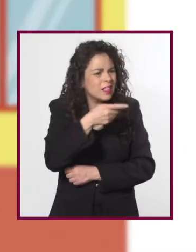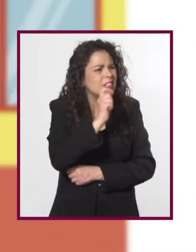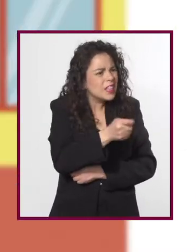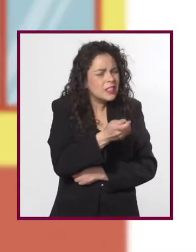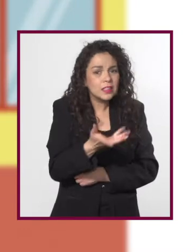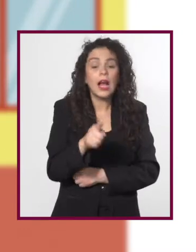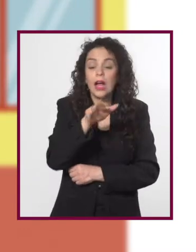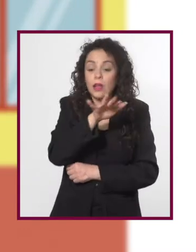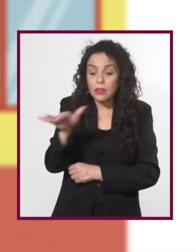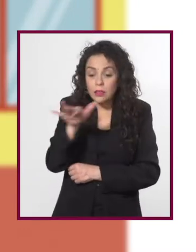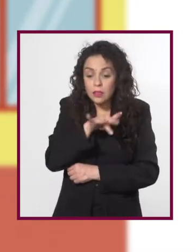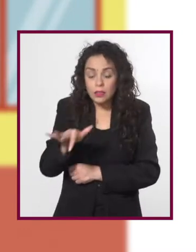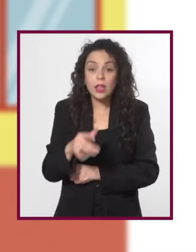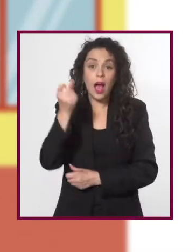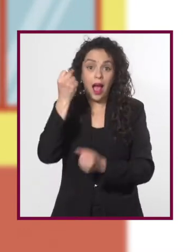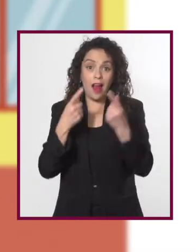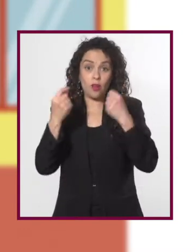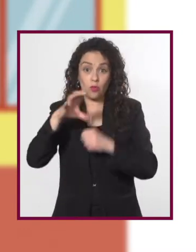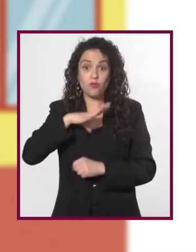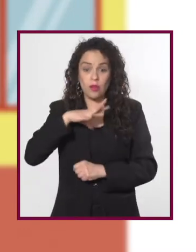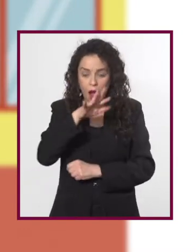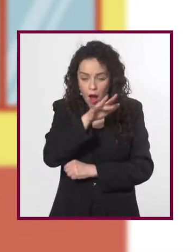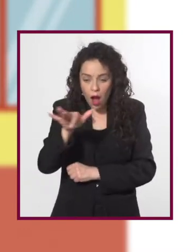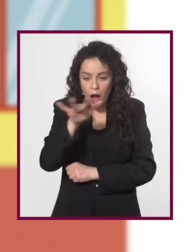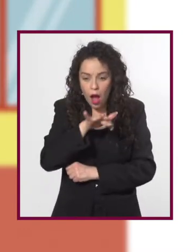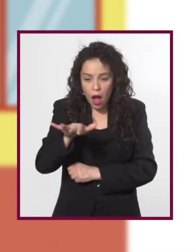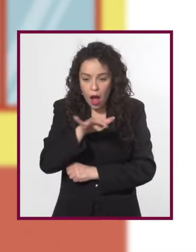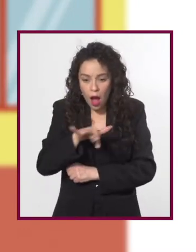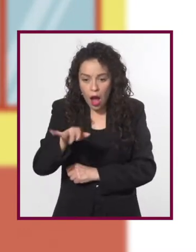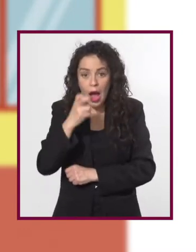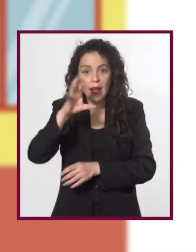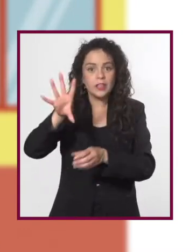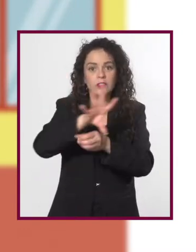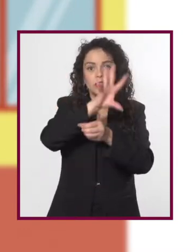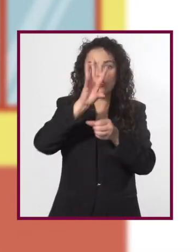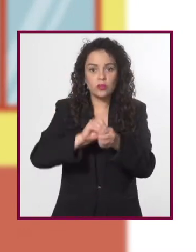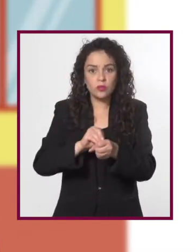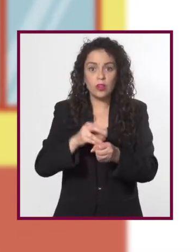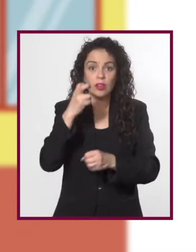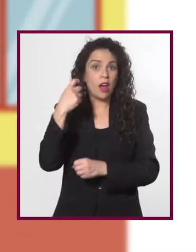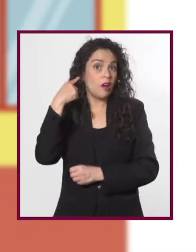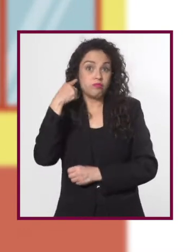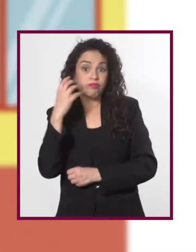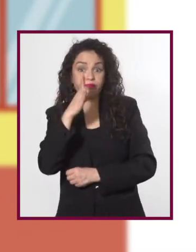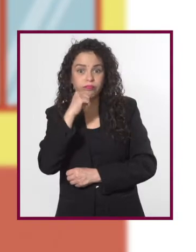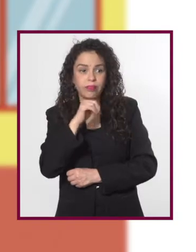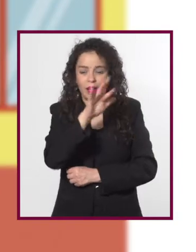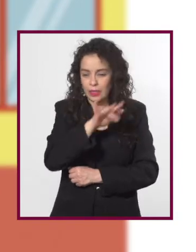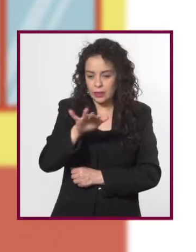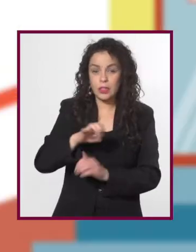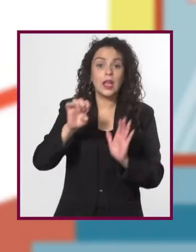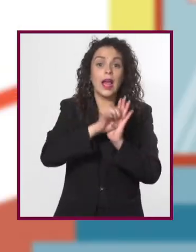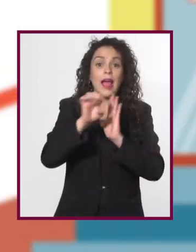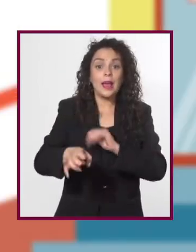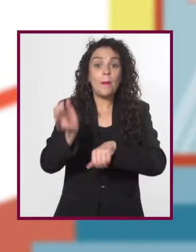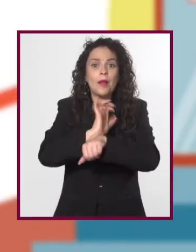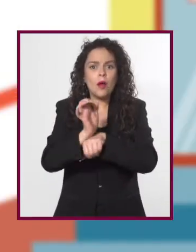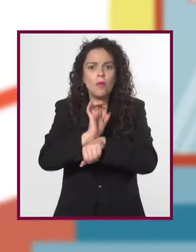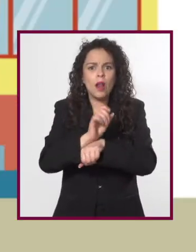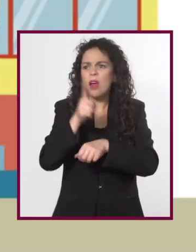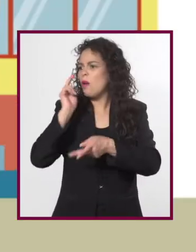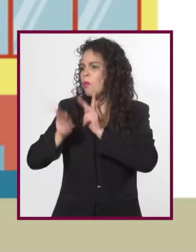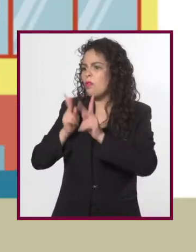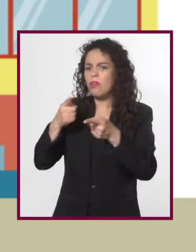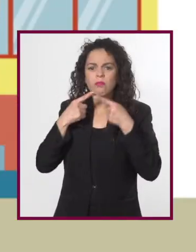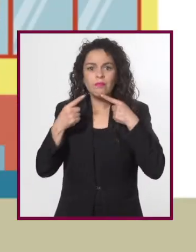Los subtítulos que se pueden activar en algunas pantallas para que podamos ir leyendo todo eso que no podemos escuchar. ¿Como los diálogos de una